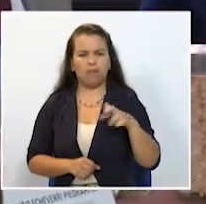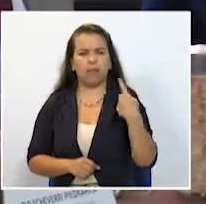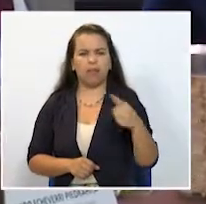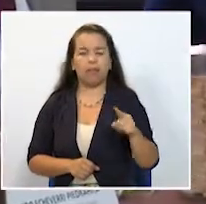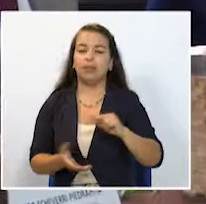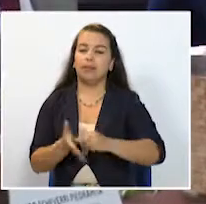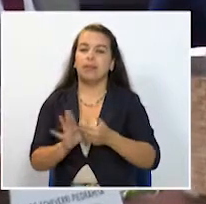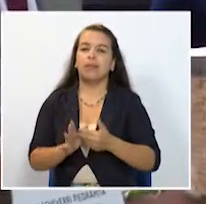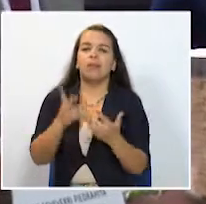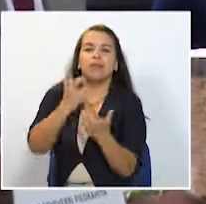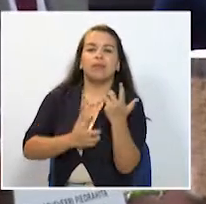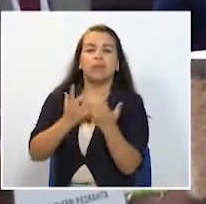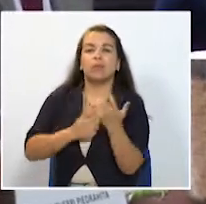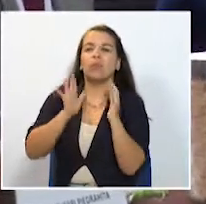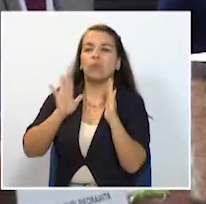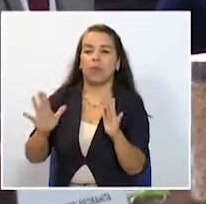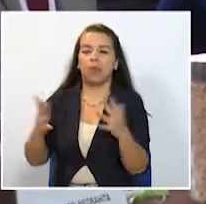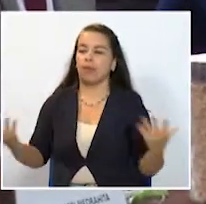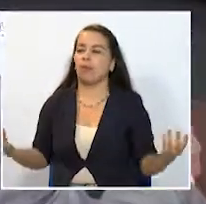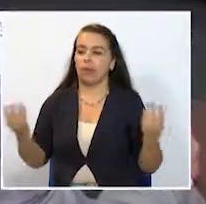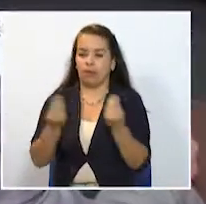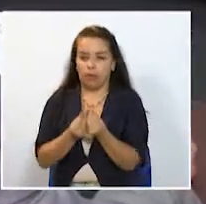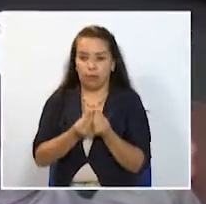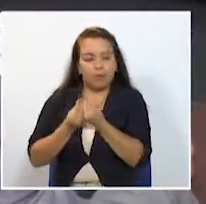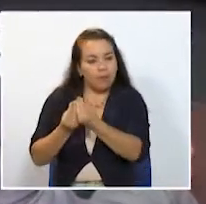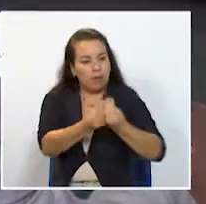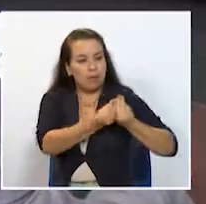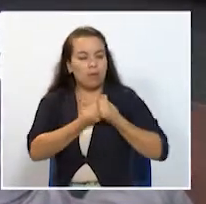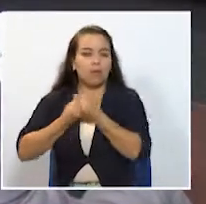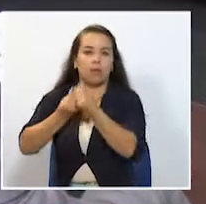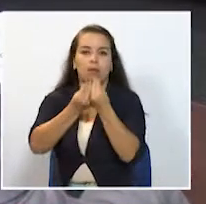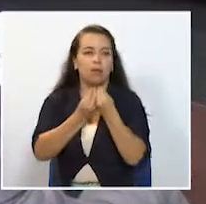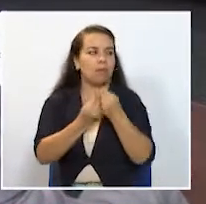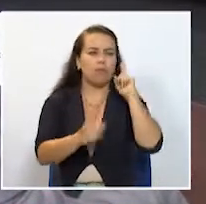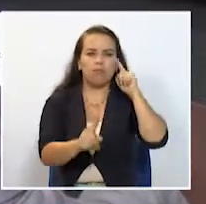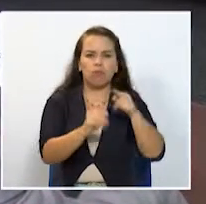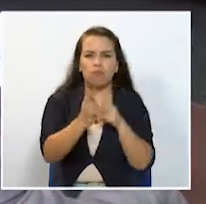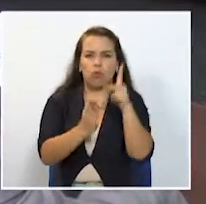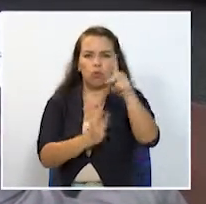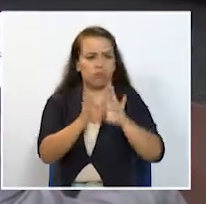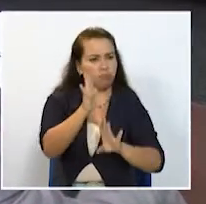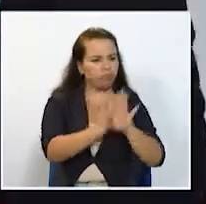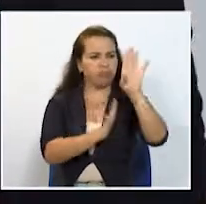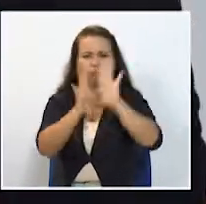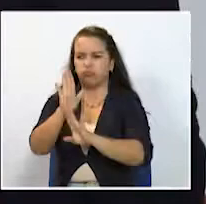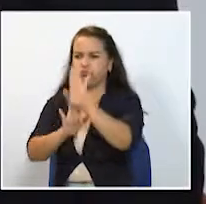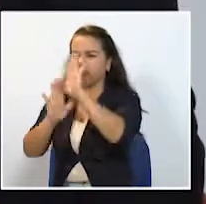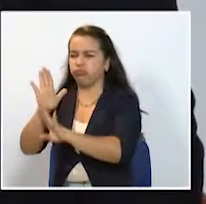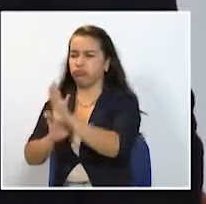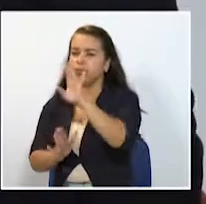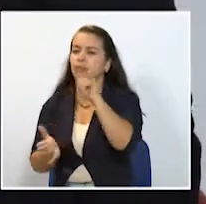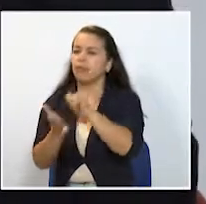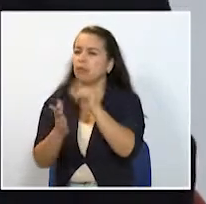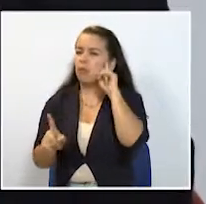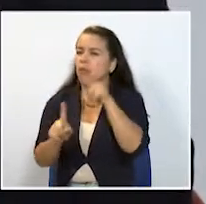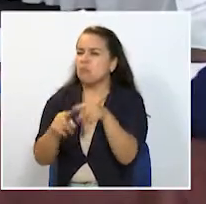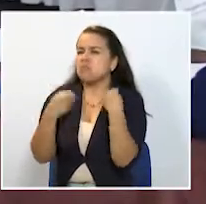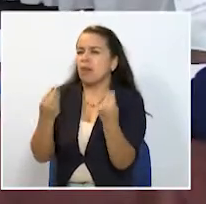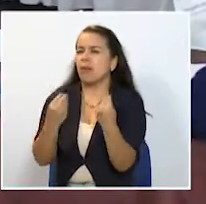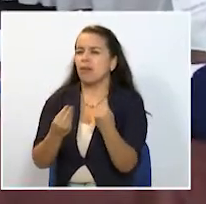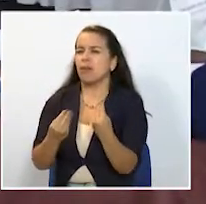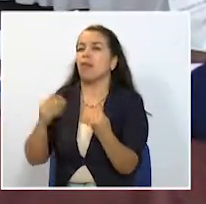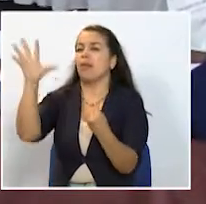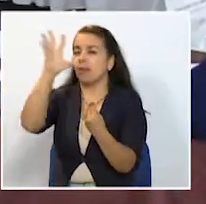ofrece la ley para que una región se asocie de manera autónoma y desarrolle proyectos en común. Esta intención tiene como objetivo integrar a los tres